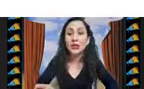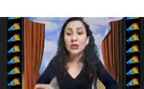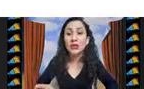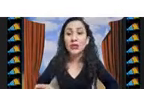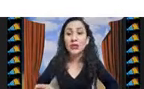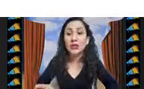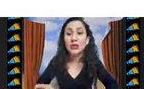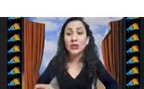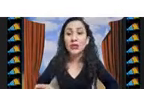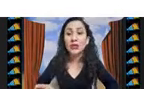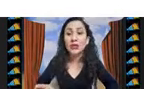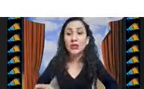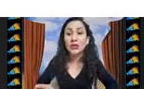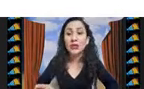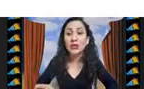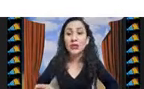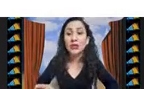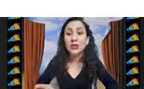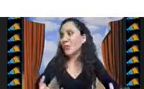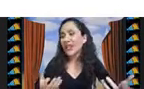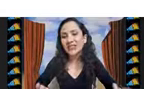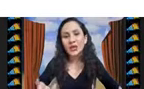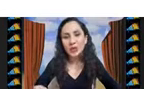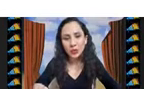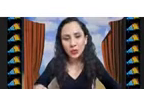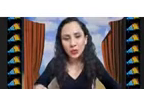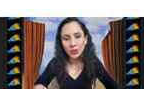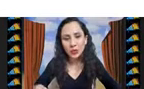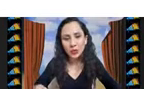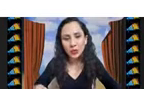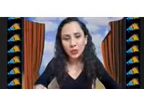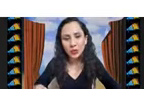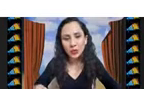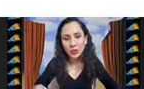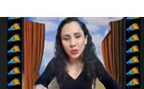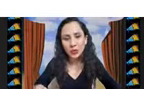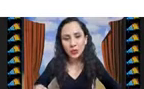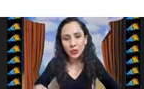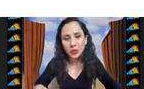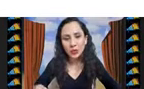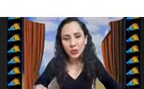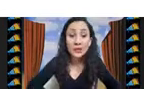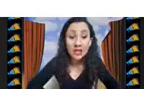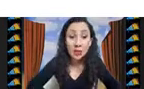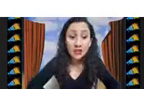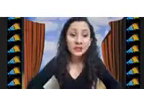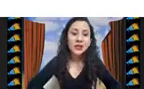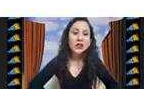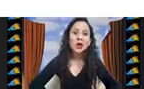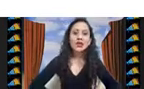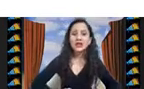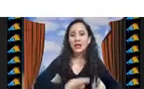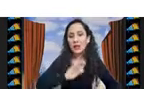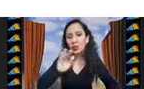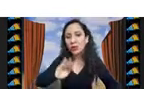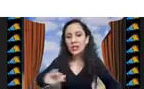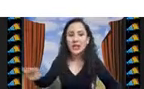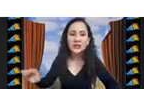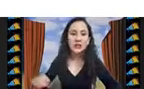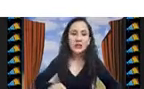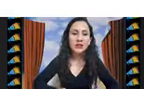muchos objetos ya no me alcanzan los recursos computacionales algoritmos metahorísticos